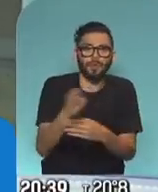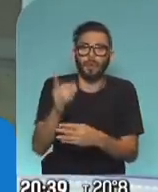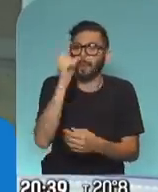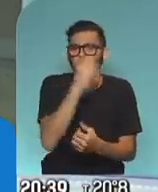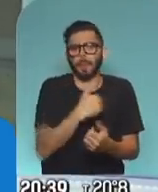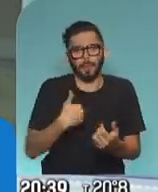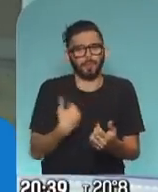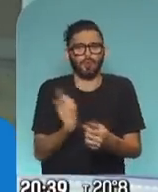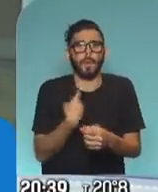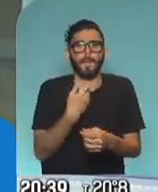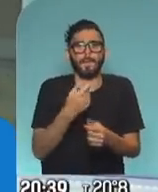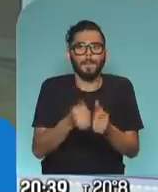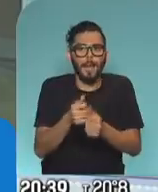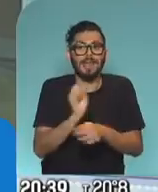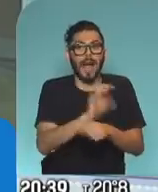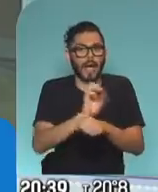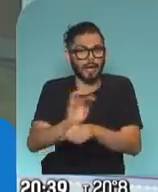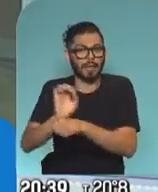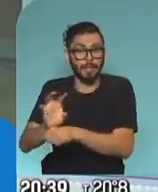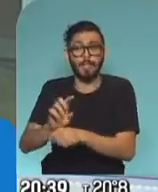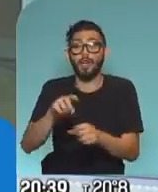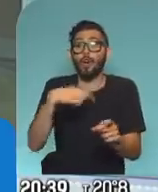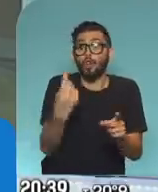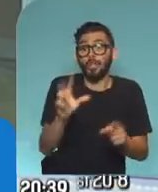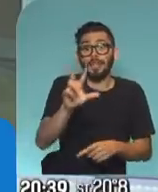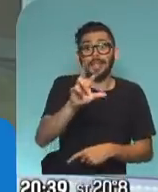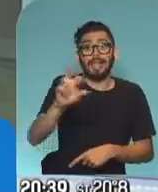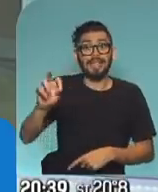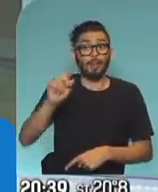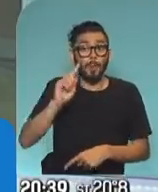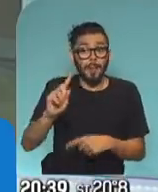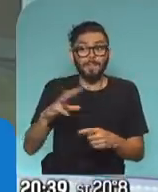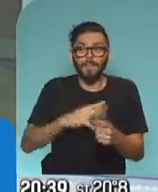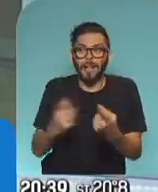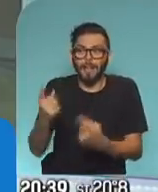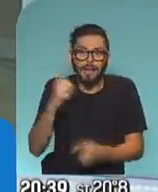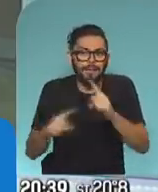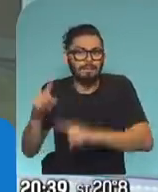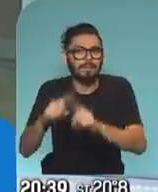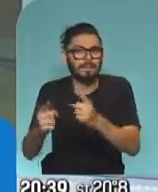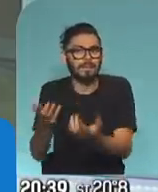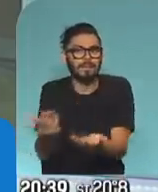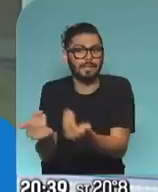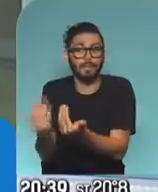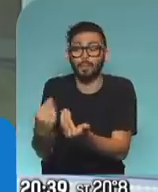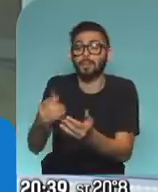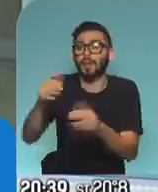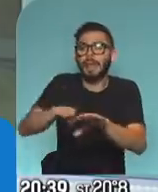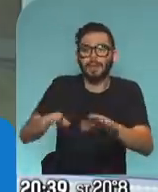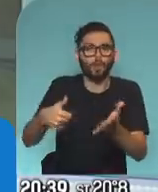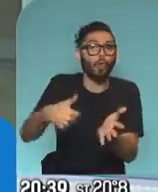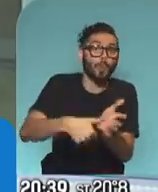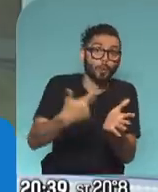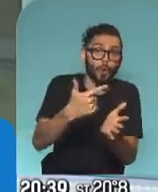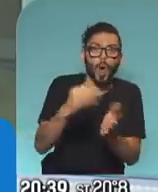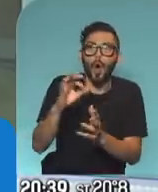papás y demás. Y hay 300.000 que hay que buscar de otra manera porque claramente son nenes que pueden no tener documento o que